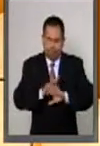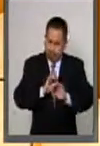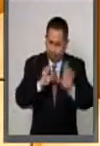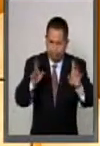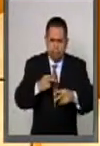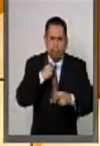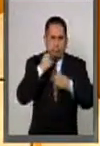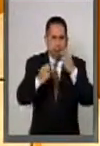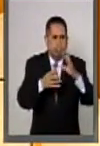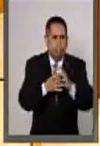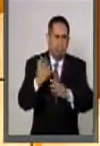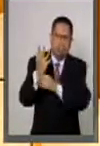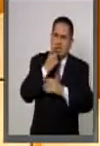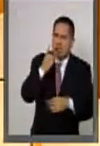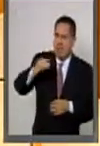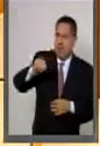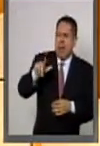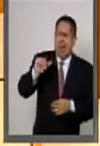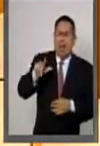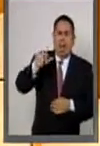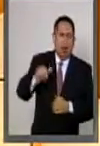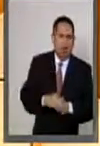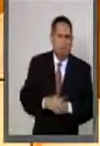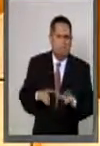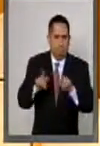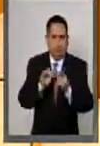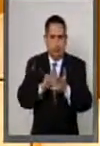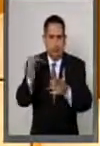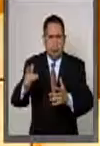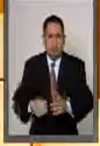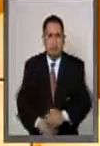dice Malalá Yousafzai. Muchas gracias.